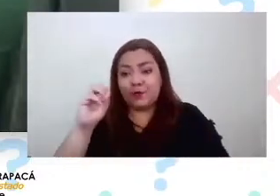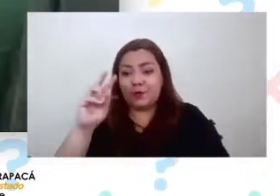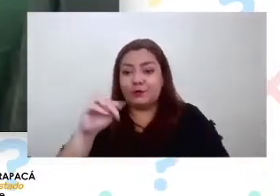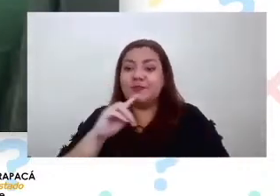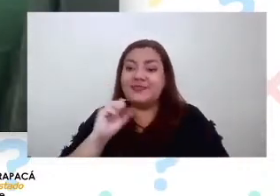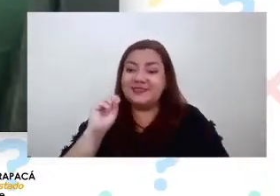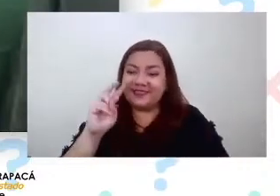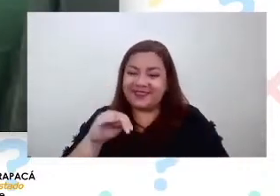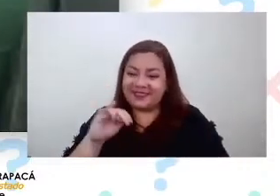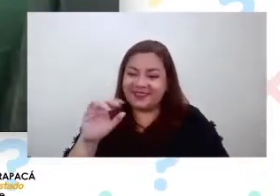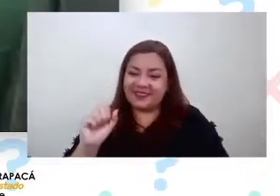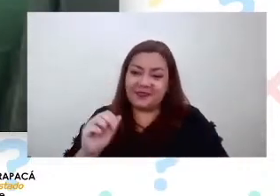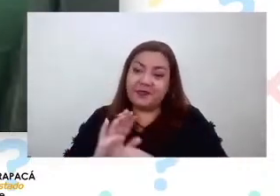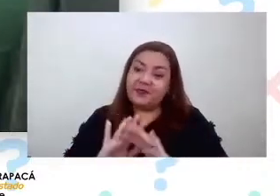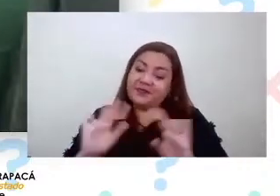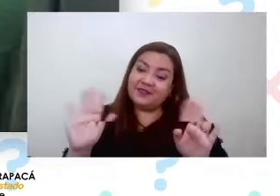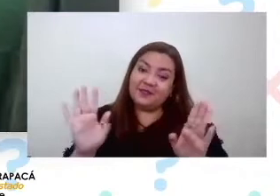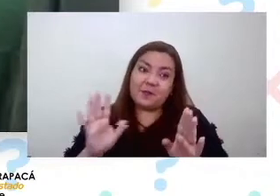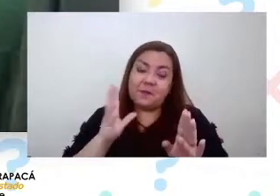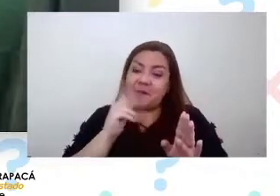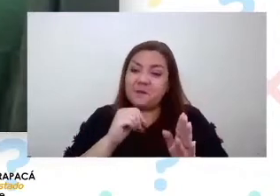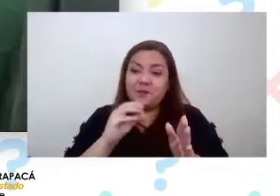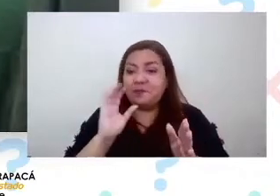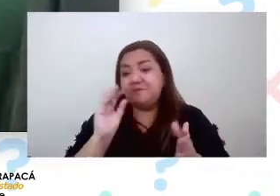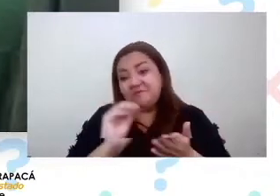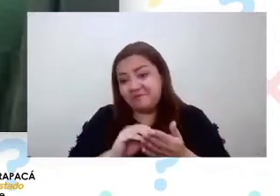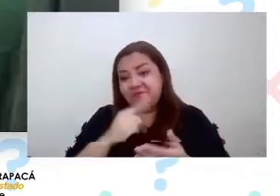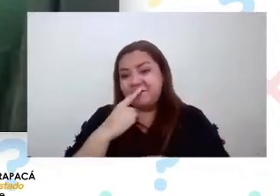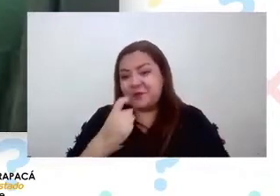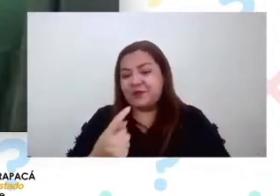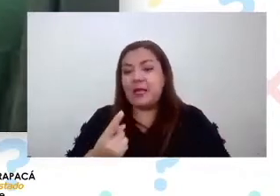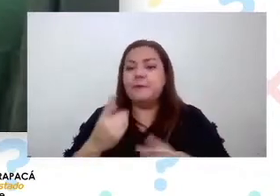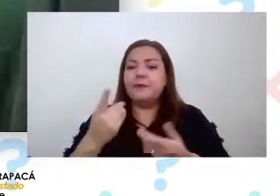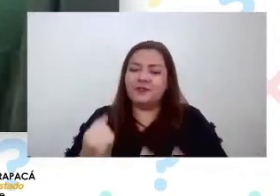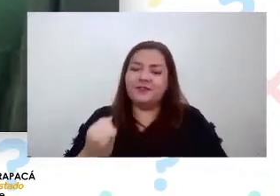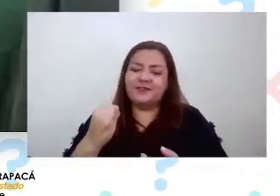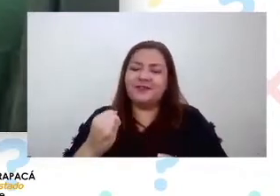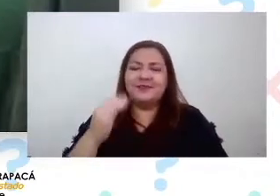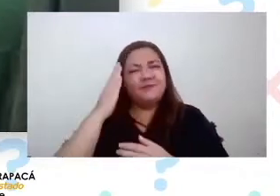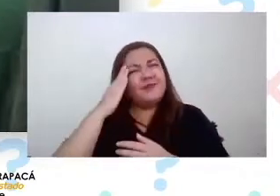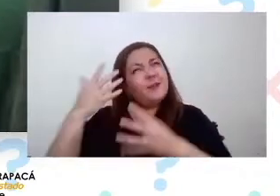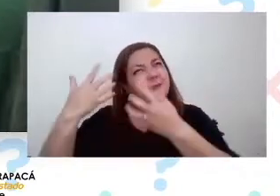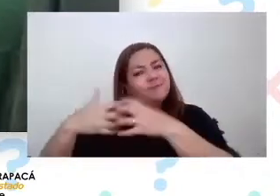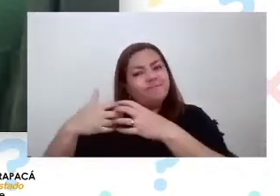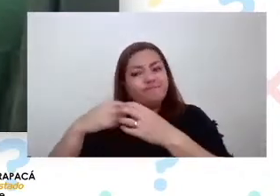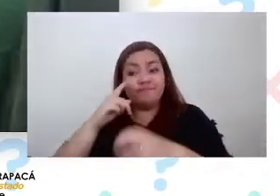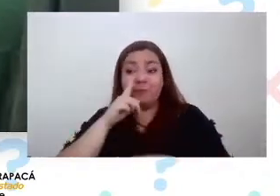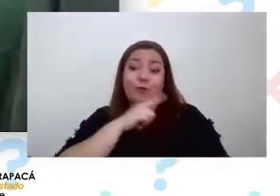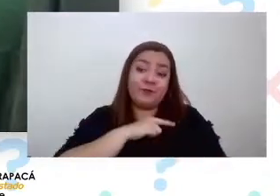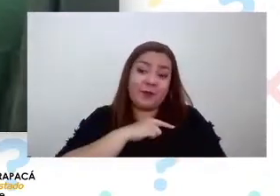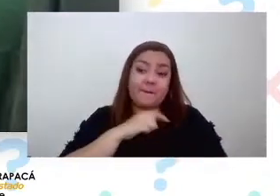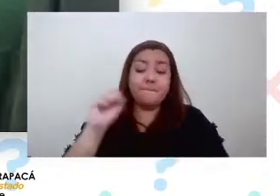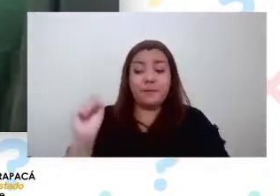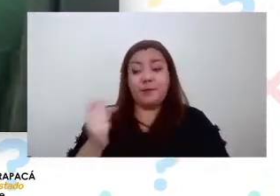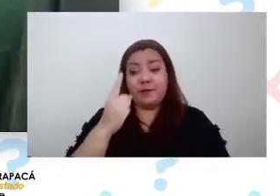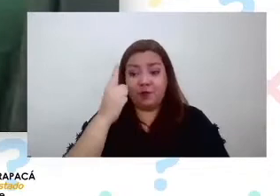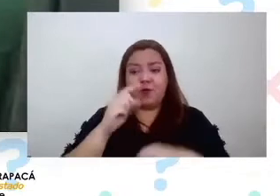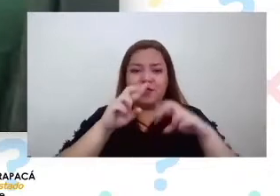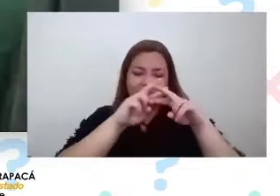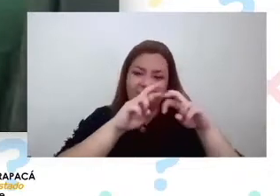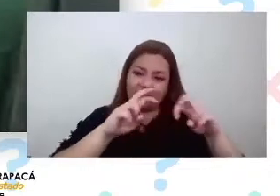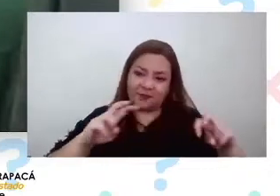bueno no existiendo algunas preguntas pero sí queriendo dar algunas reflexiones finales primero que todo desde Explora